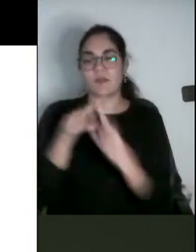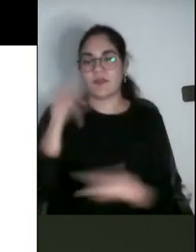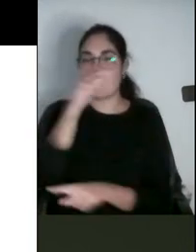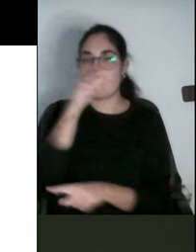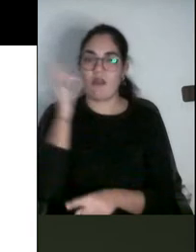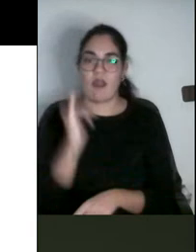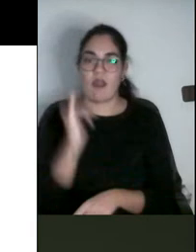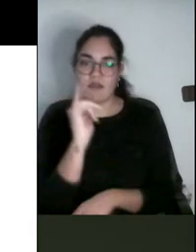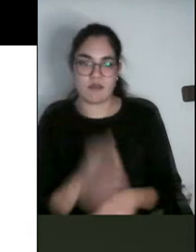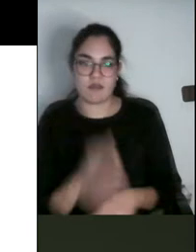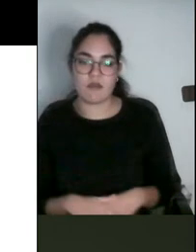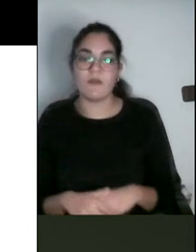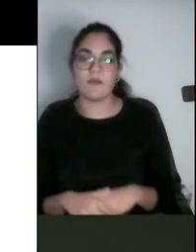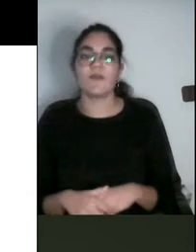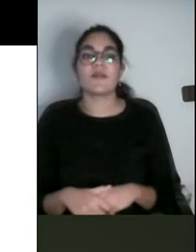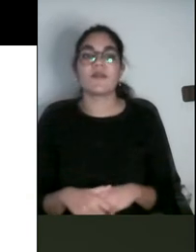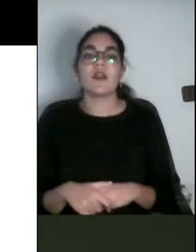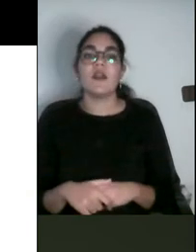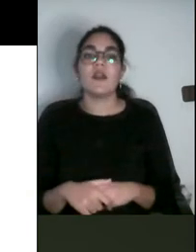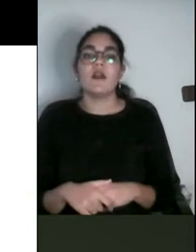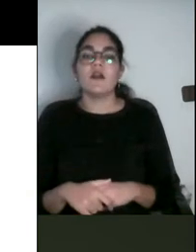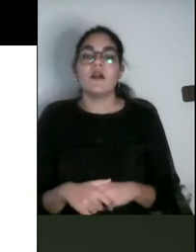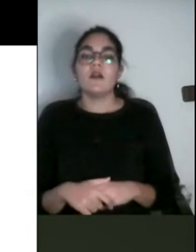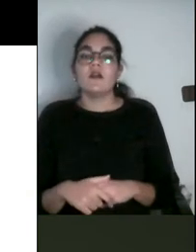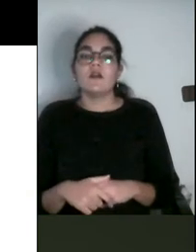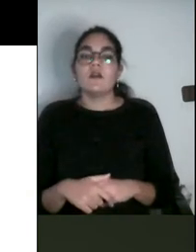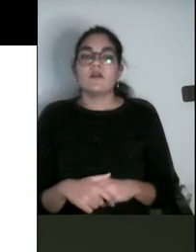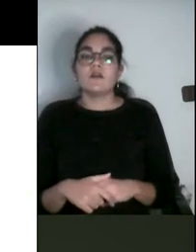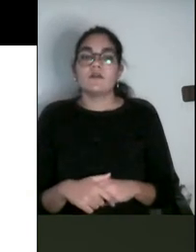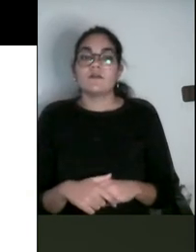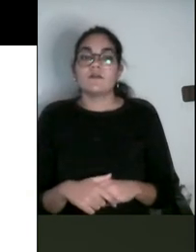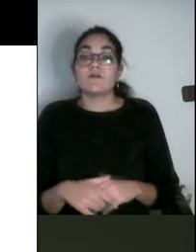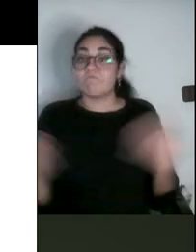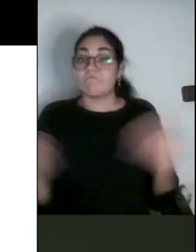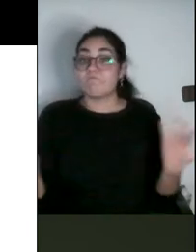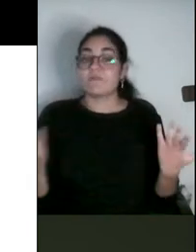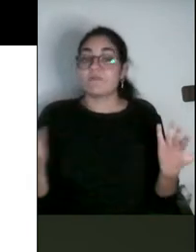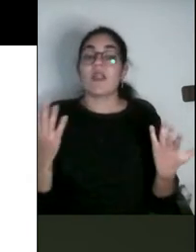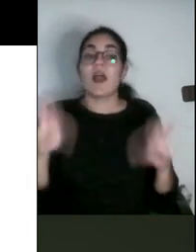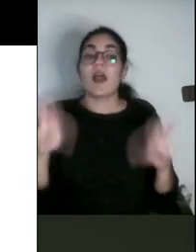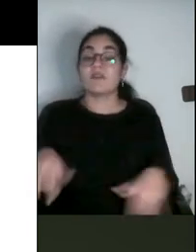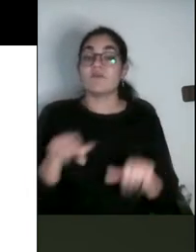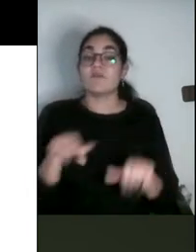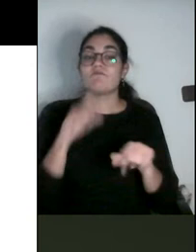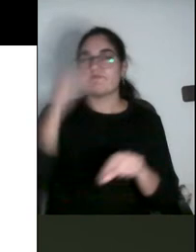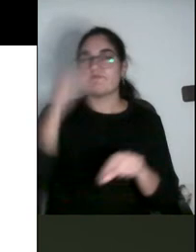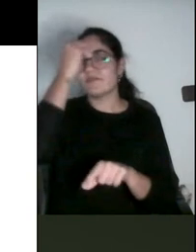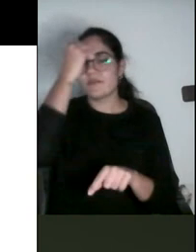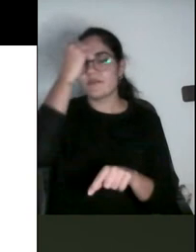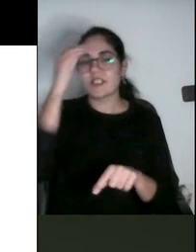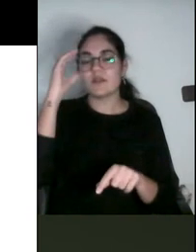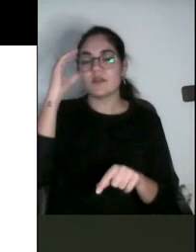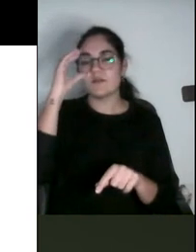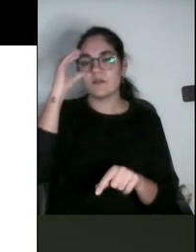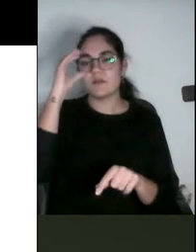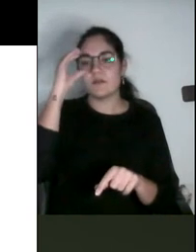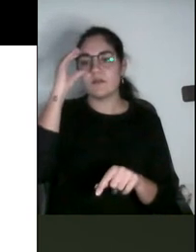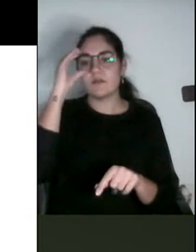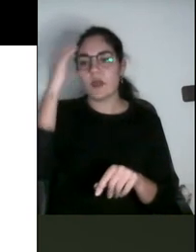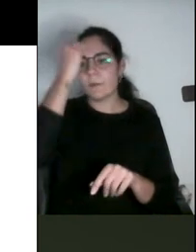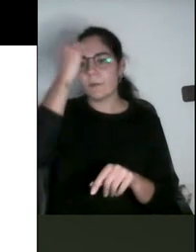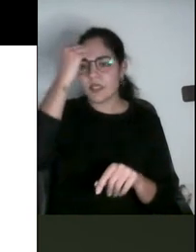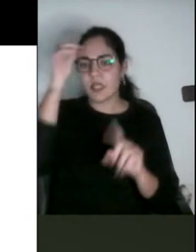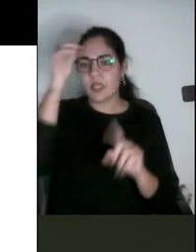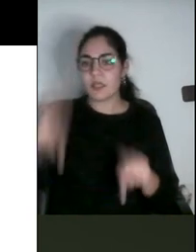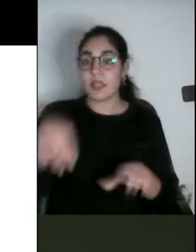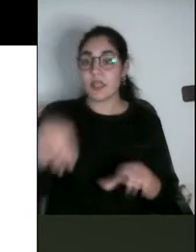lo que se planteó con total libertad es que podía